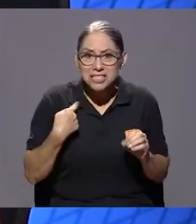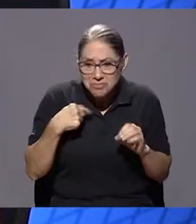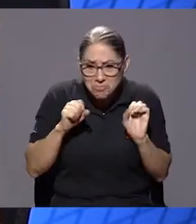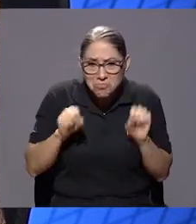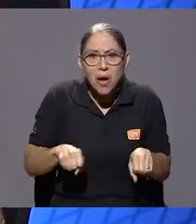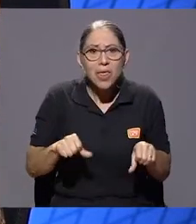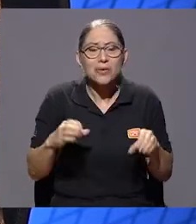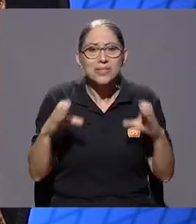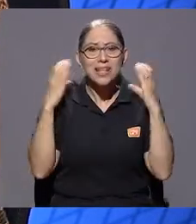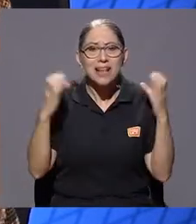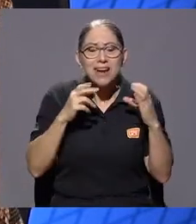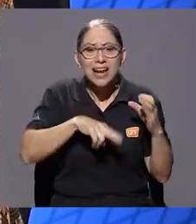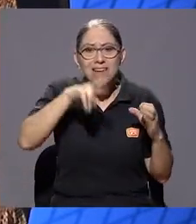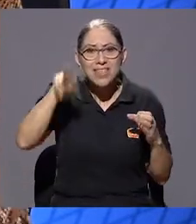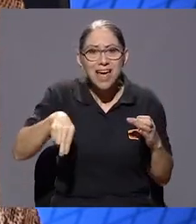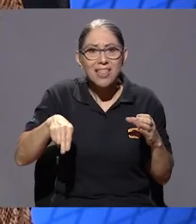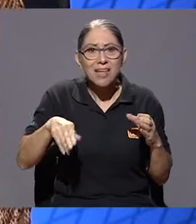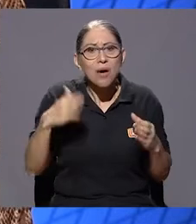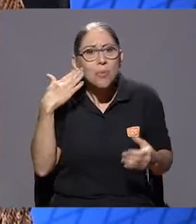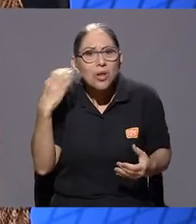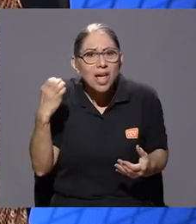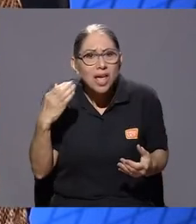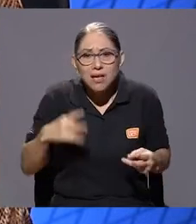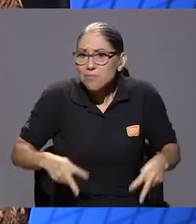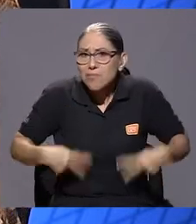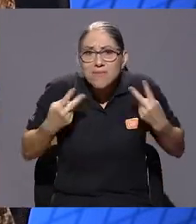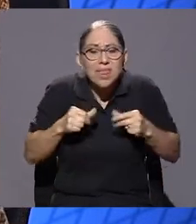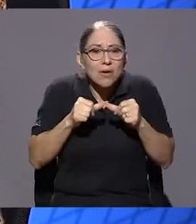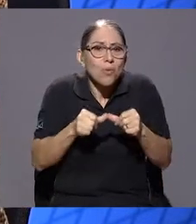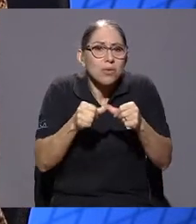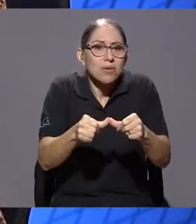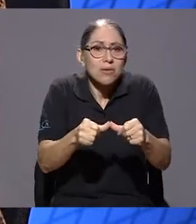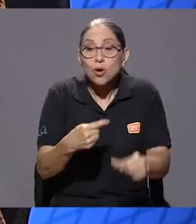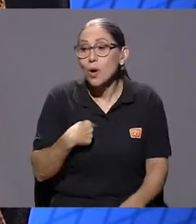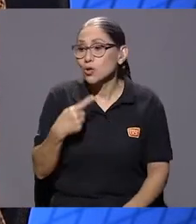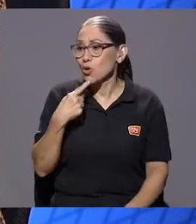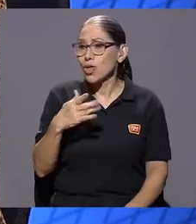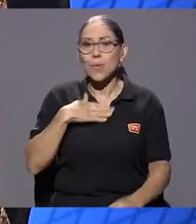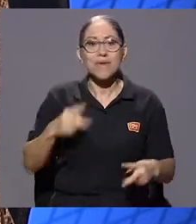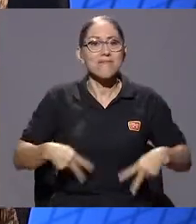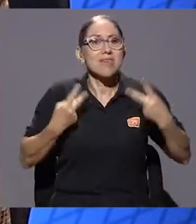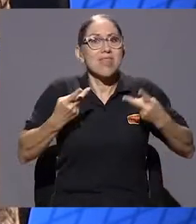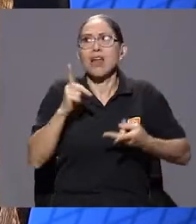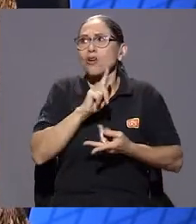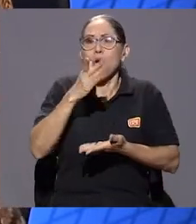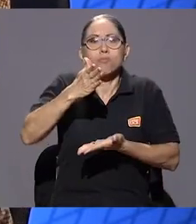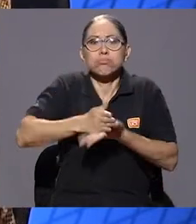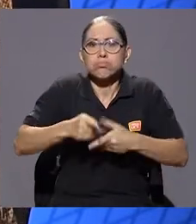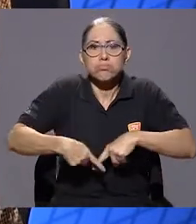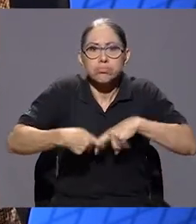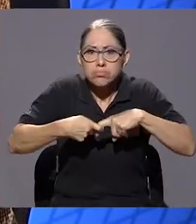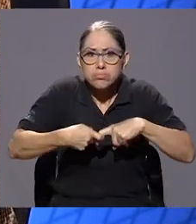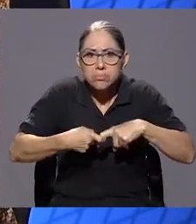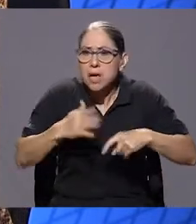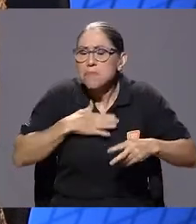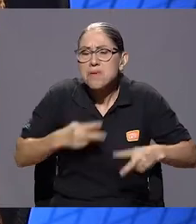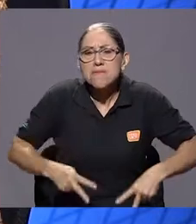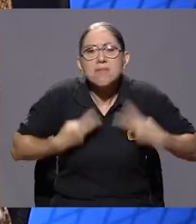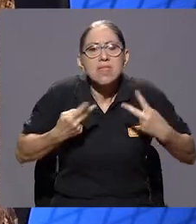puede ser un parámetro, porque es eso. Cuando yo digo, ya mi vida no se paraliza, ya mi vida no solamente es el recuerdo que a mí